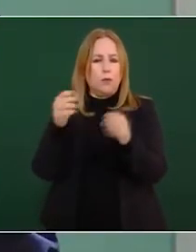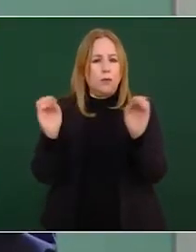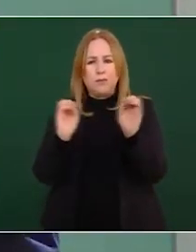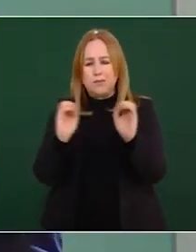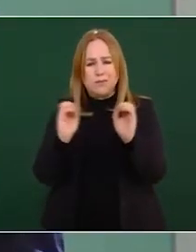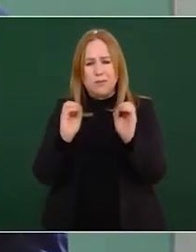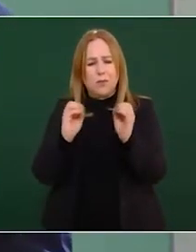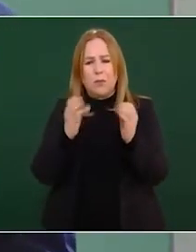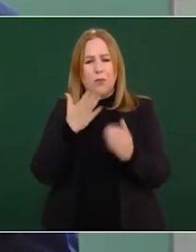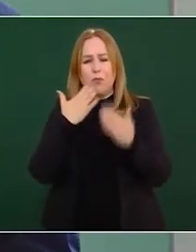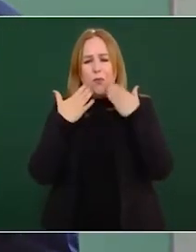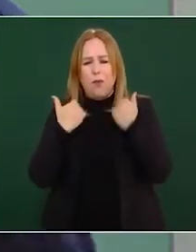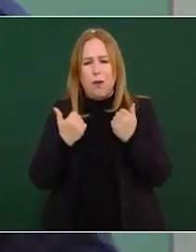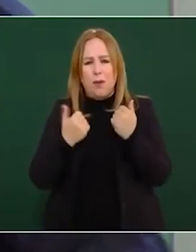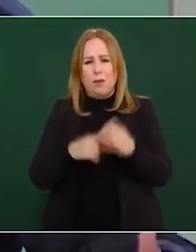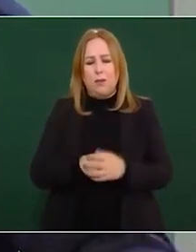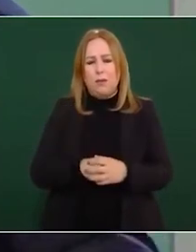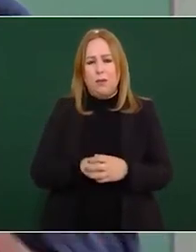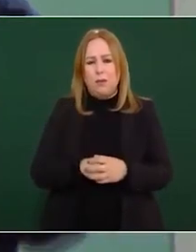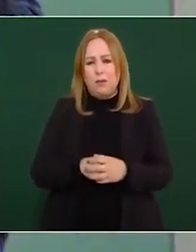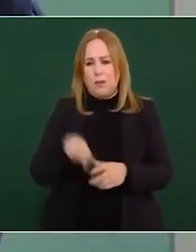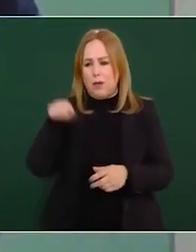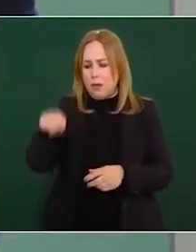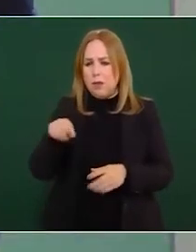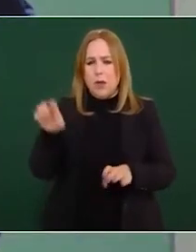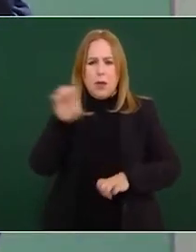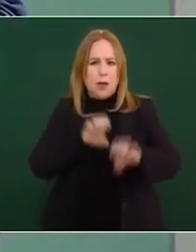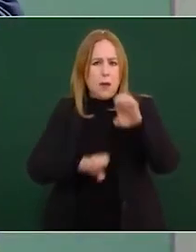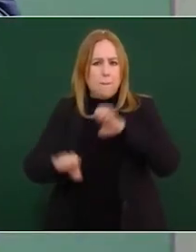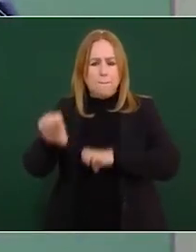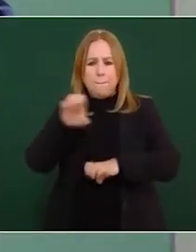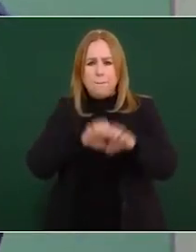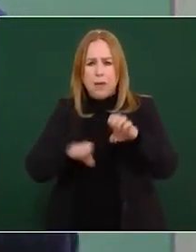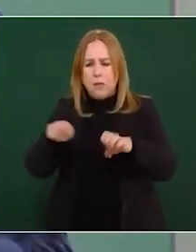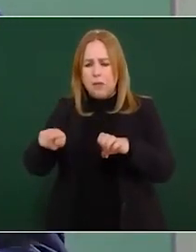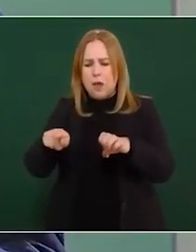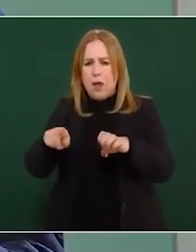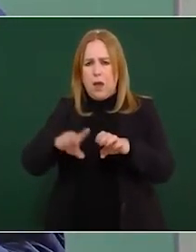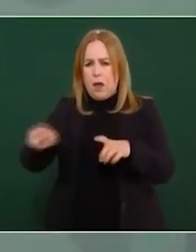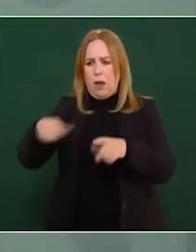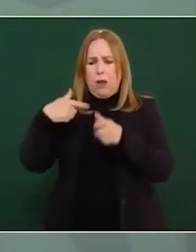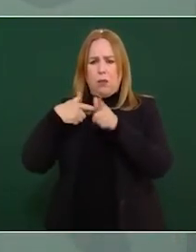cuando es una empresa que tiene años